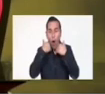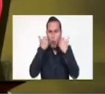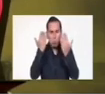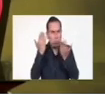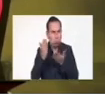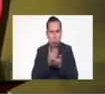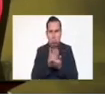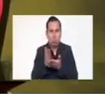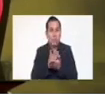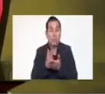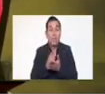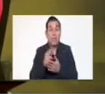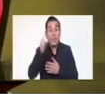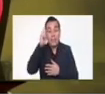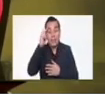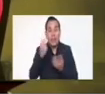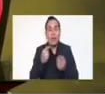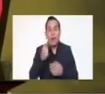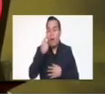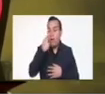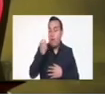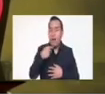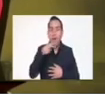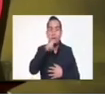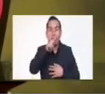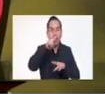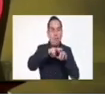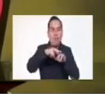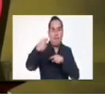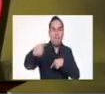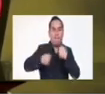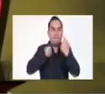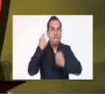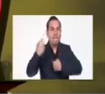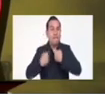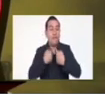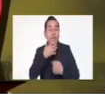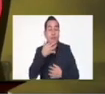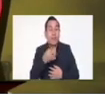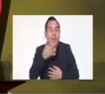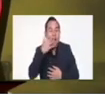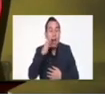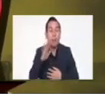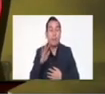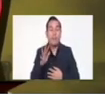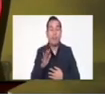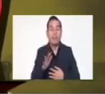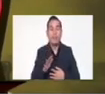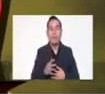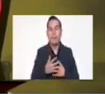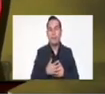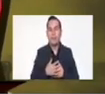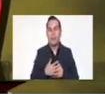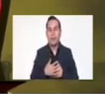los penales de los hombres y penales de las mujeres. Así que ahí está. También Sueci Calleja